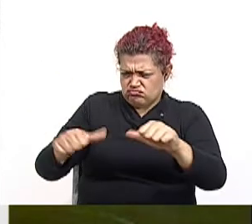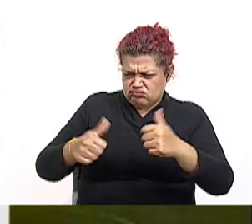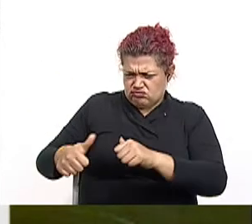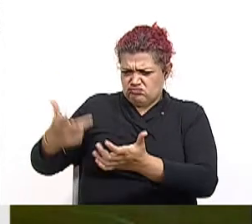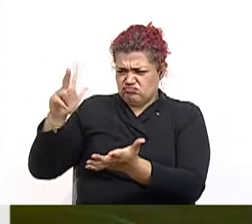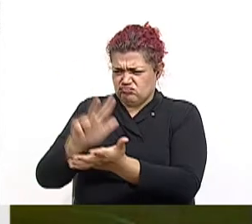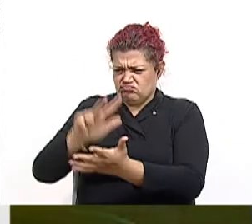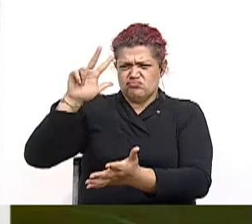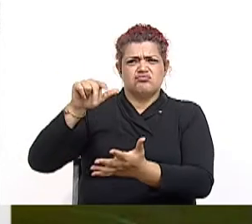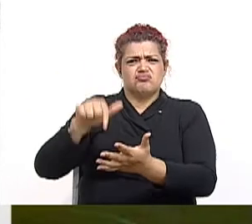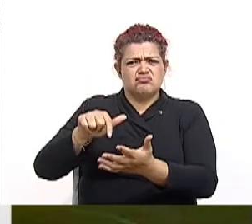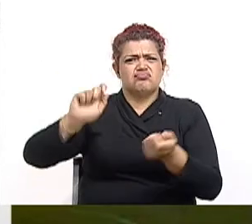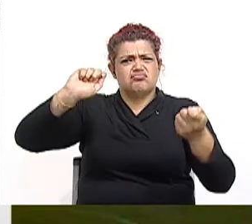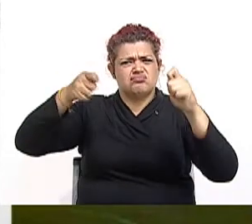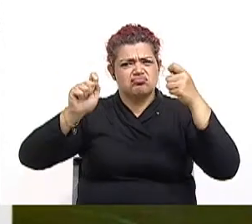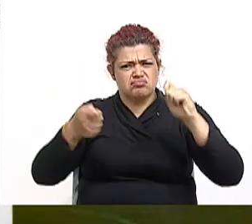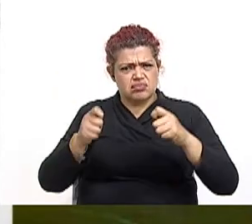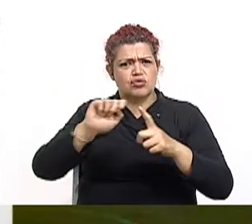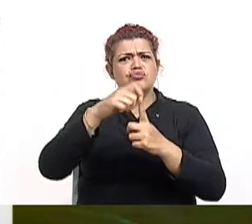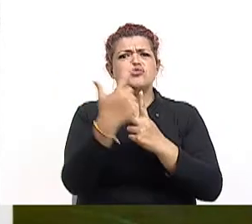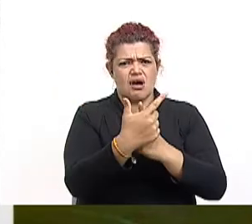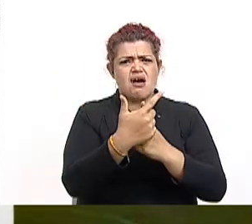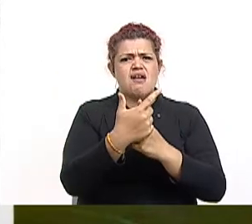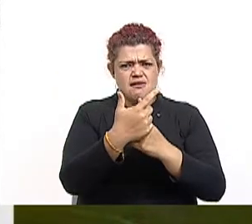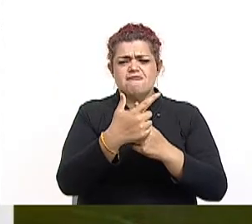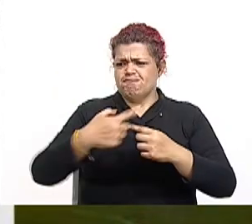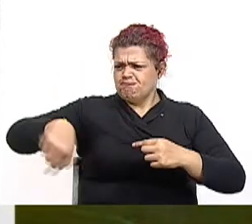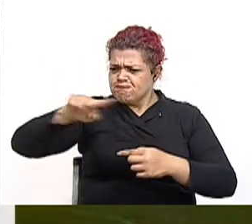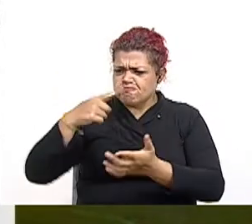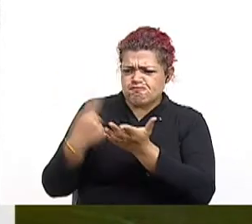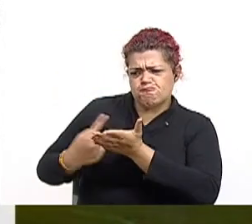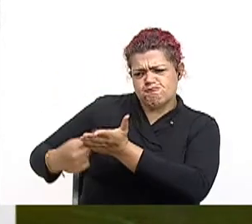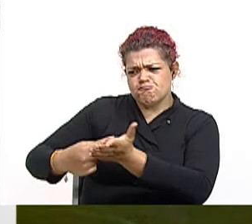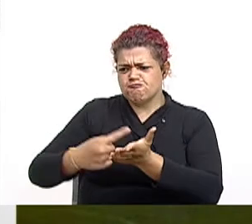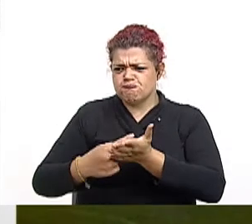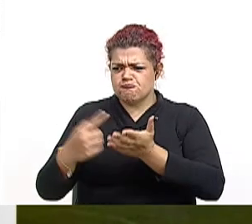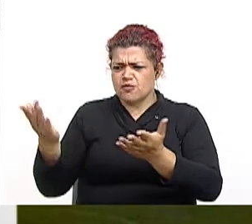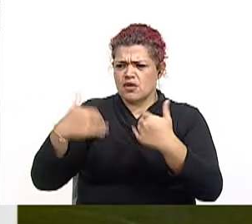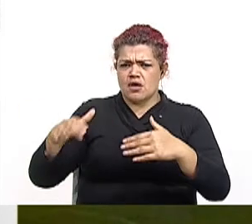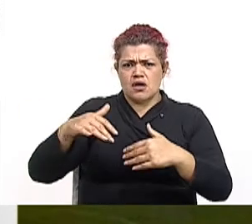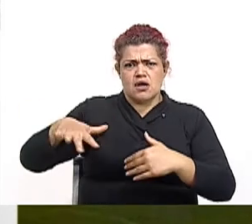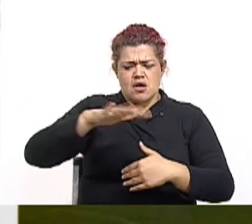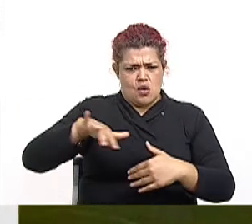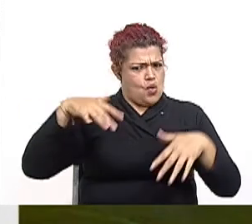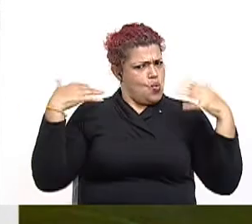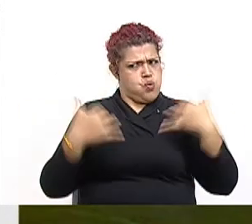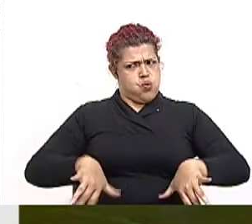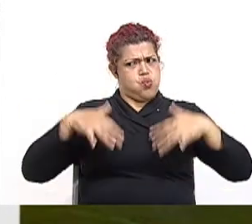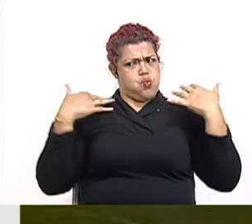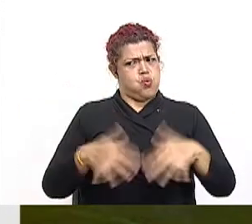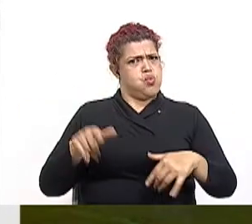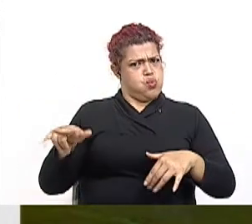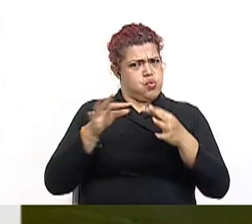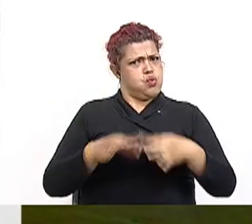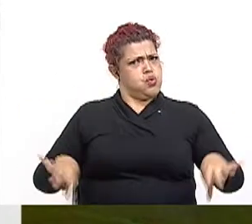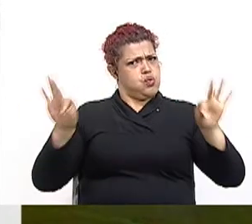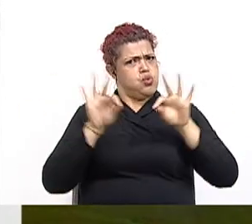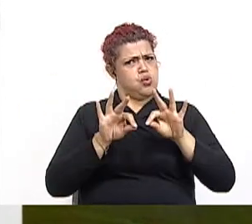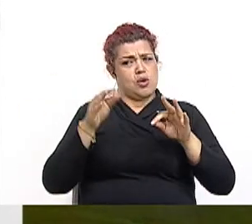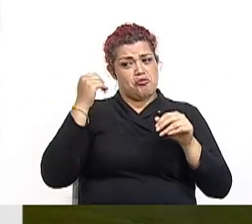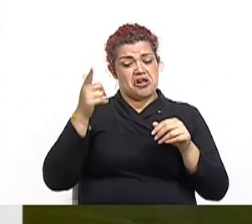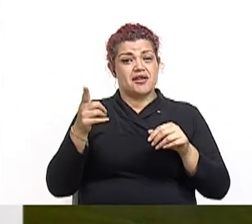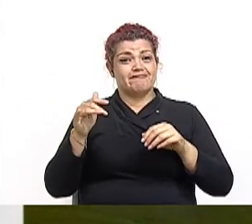reformas sociales de los años 40 en un contexto impresionante. Sin desmeritar,